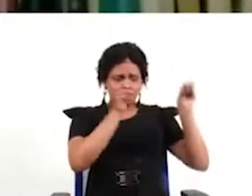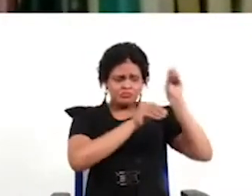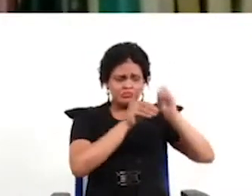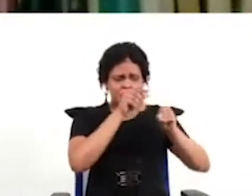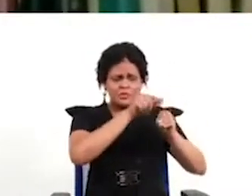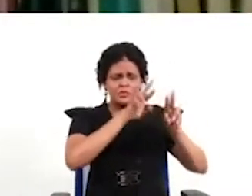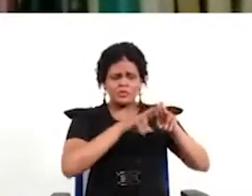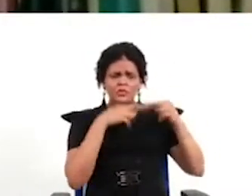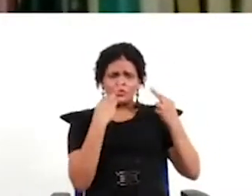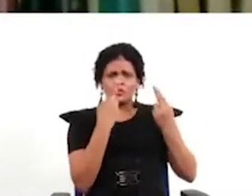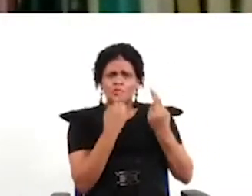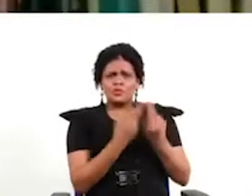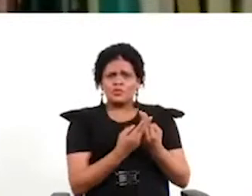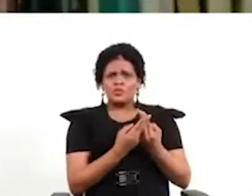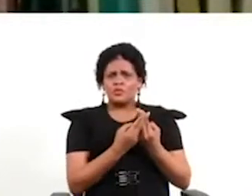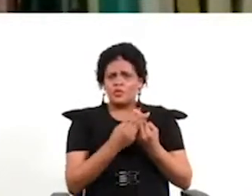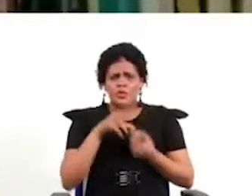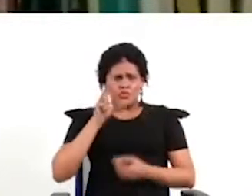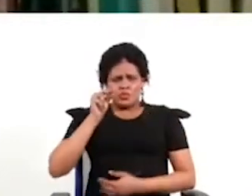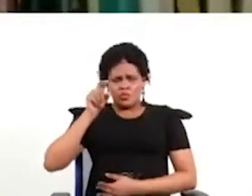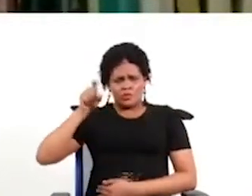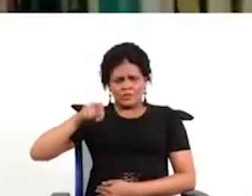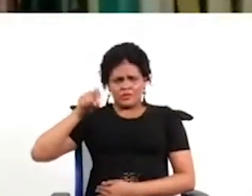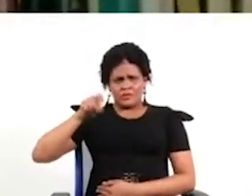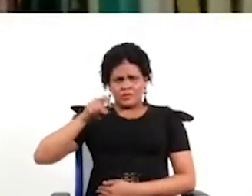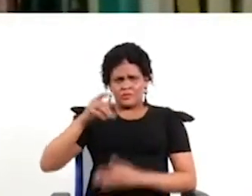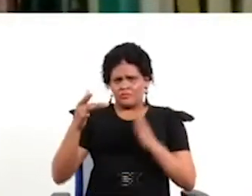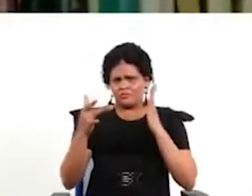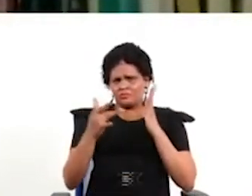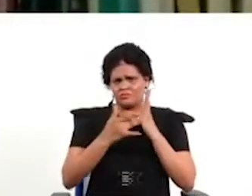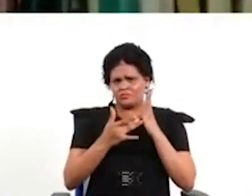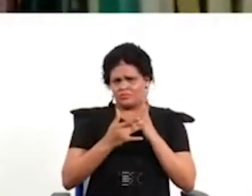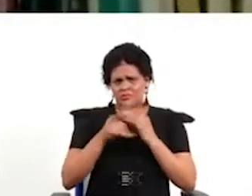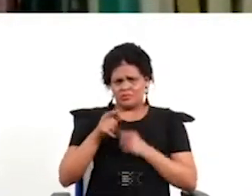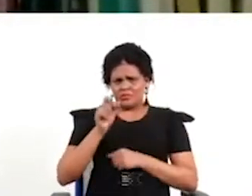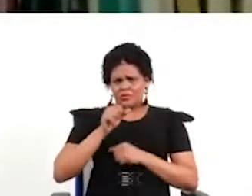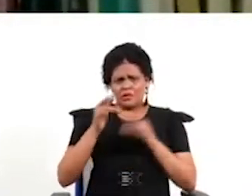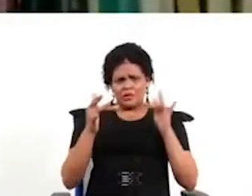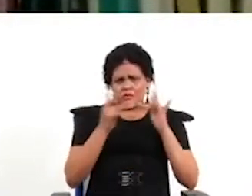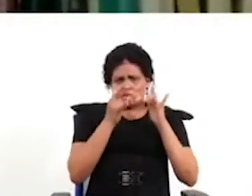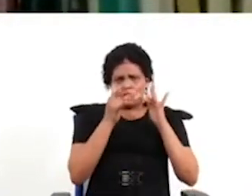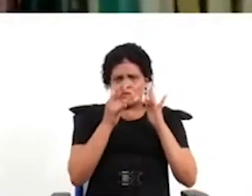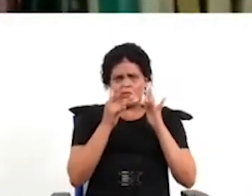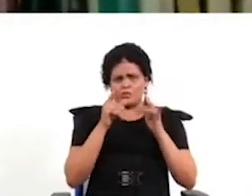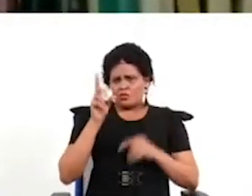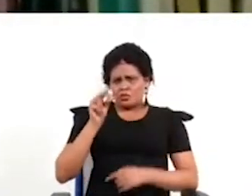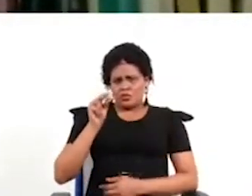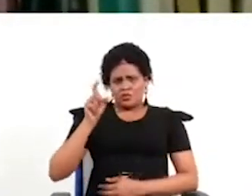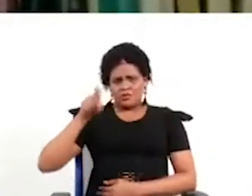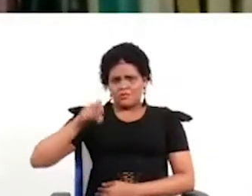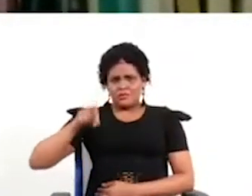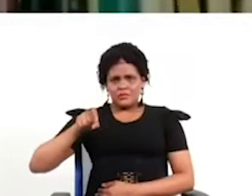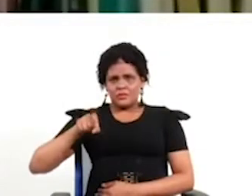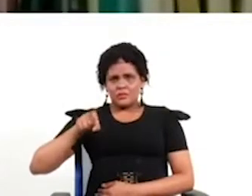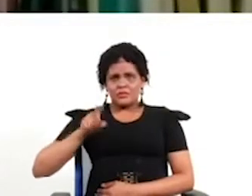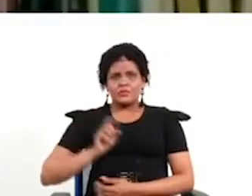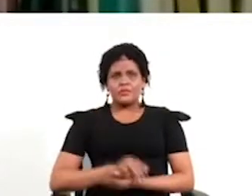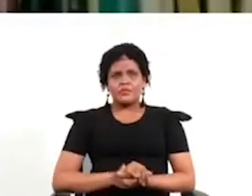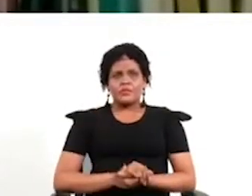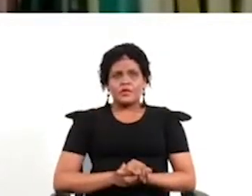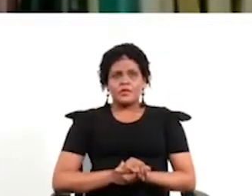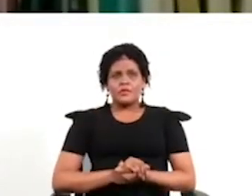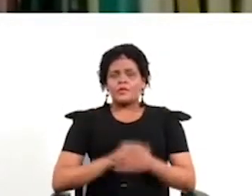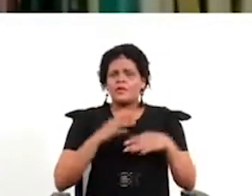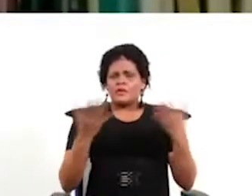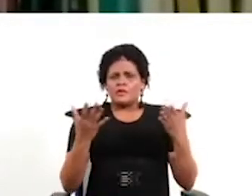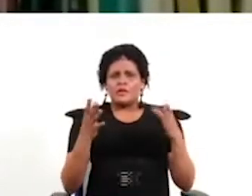será suficiente y no es necesario conectarlo con la elaboración de la ley porque se está explorando y no se sabe todavía cuándo se va a hacer la ley. Pero entonces